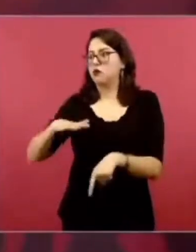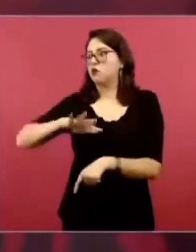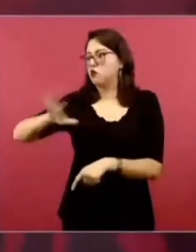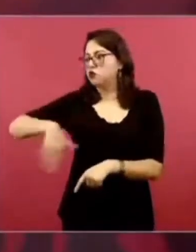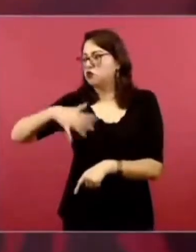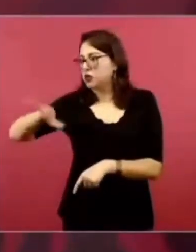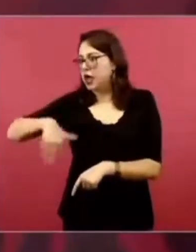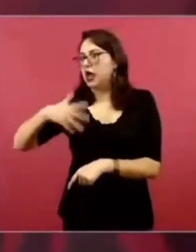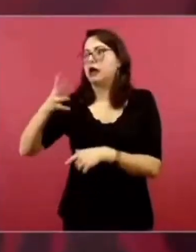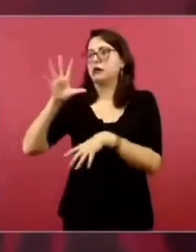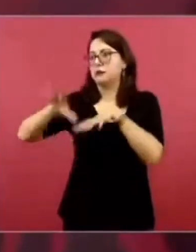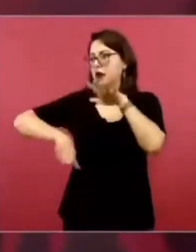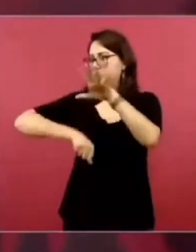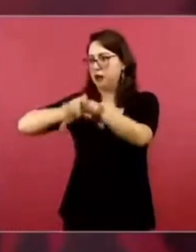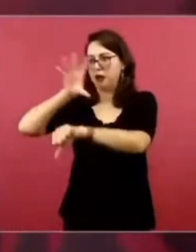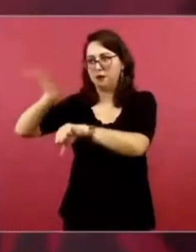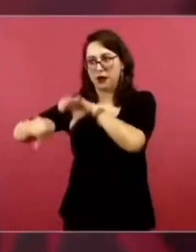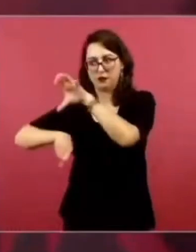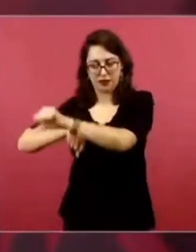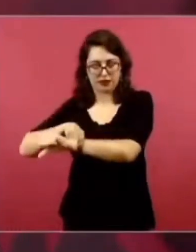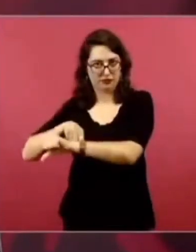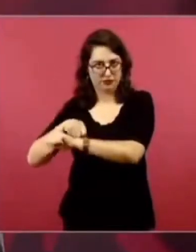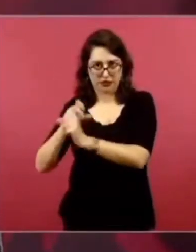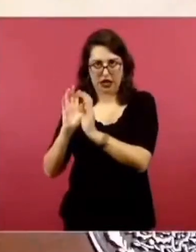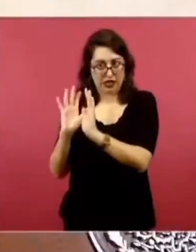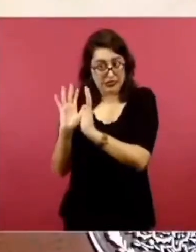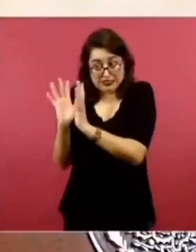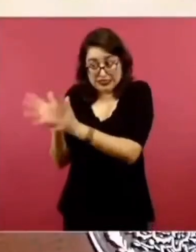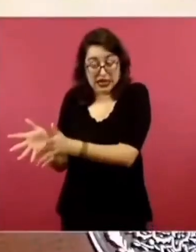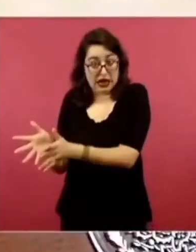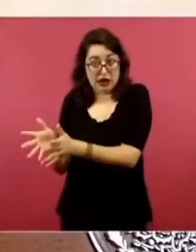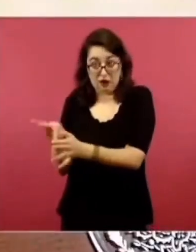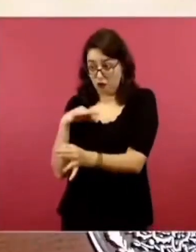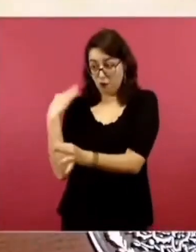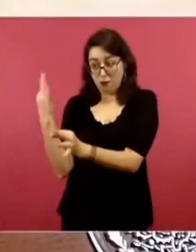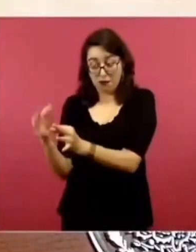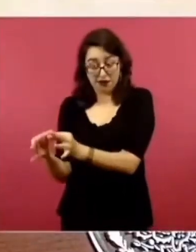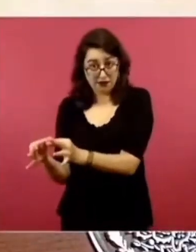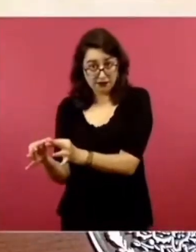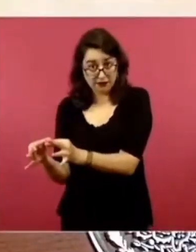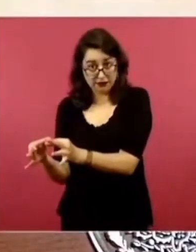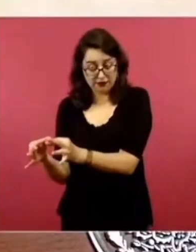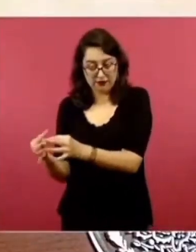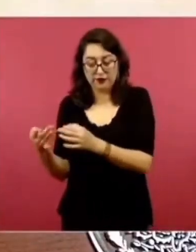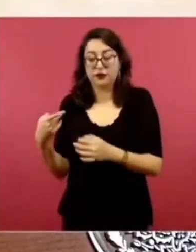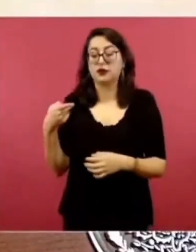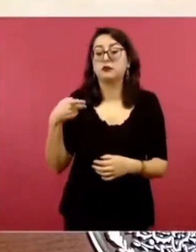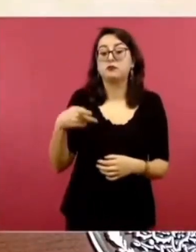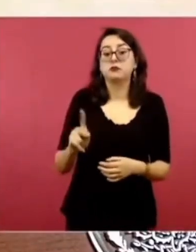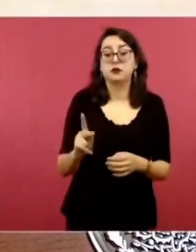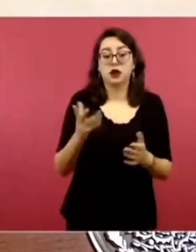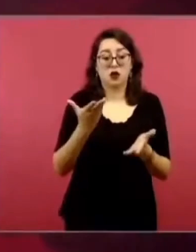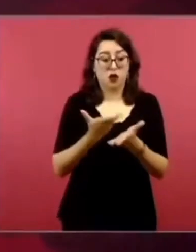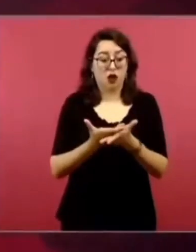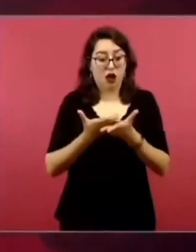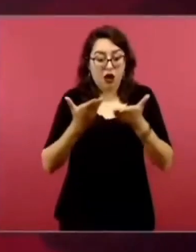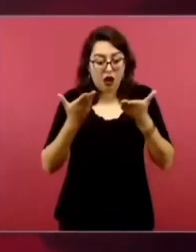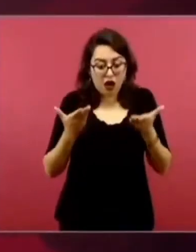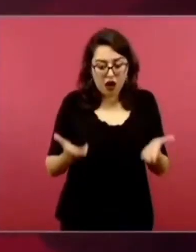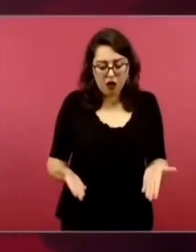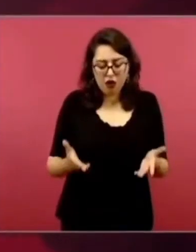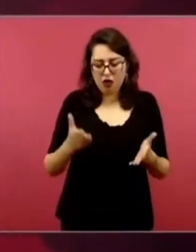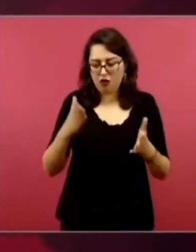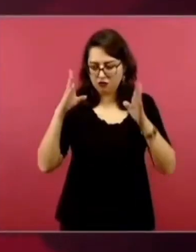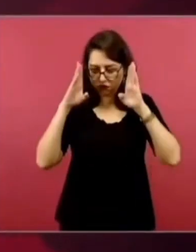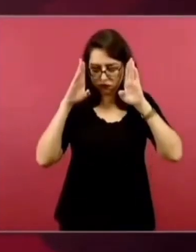Pero lo que más nos importa, nos interesa,